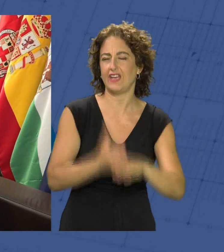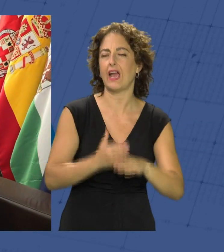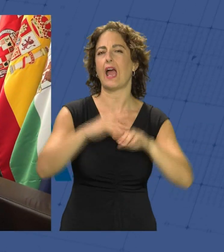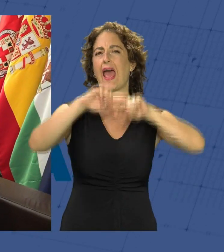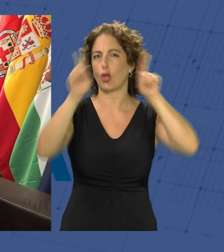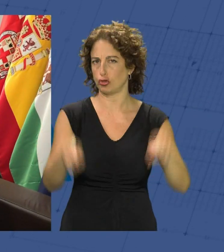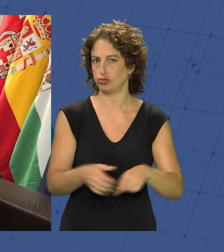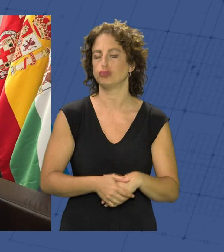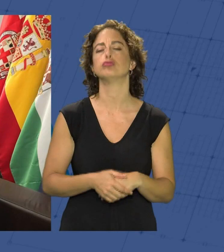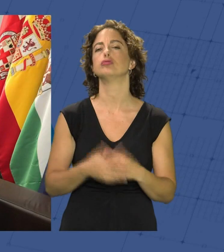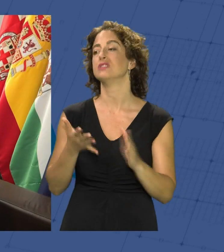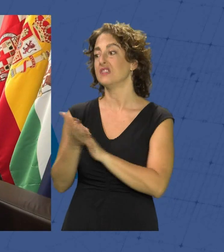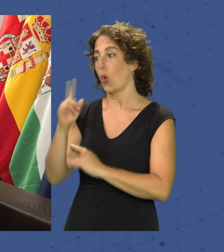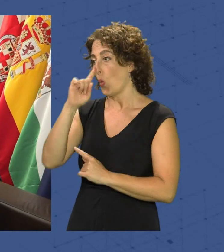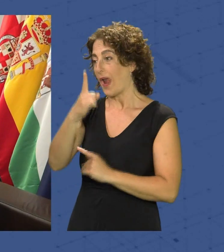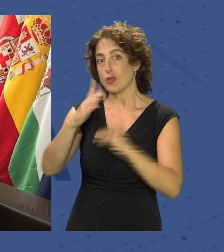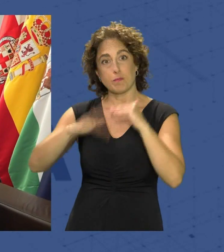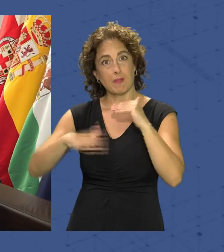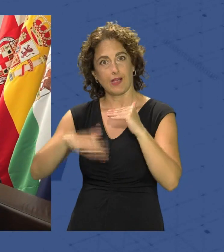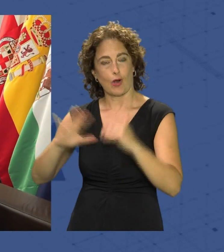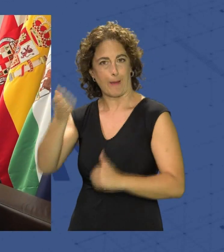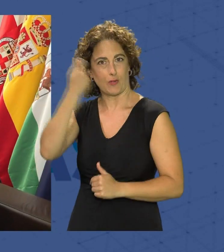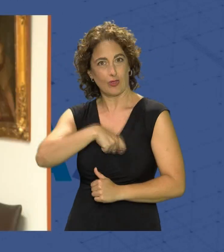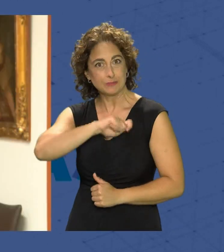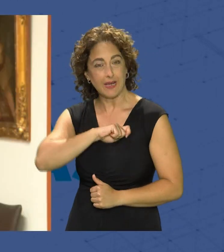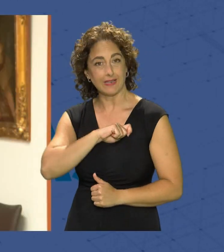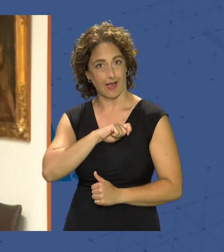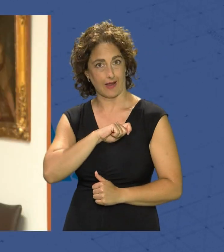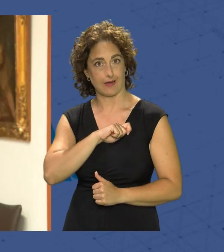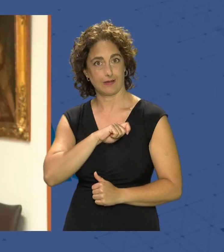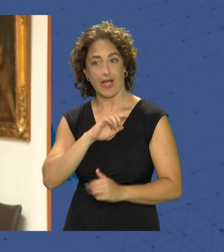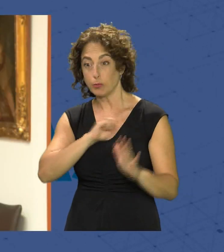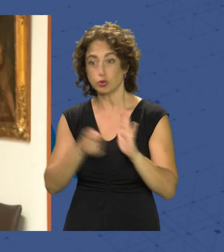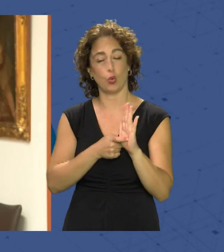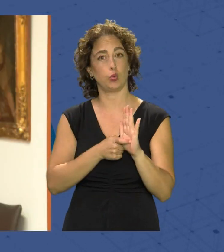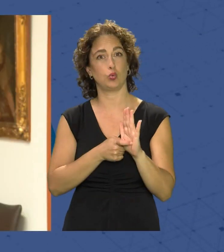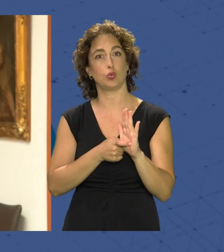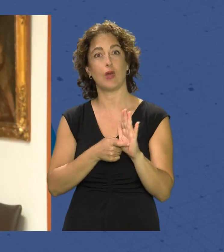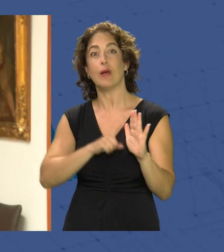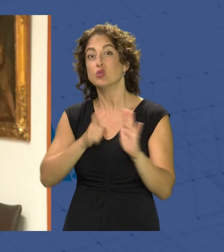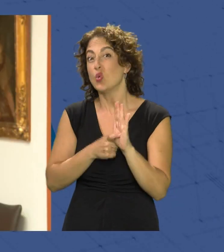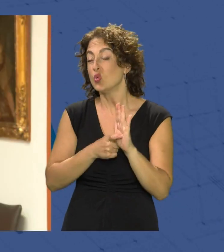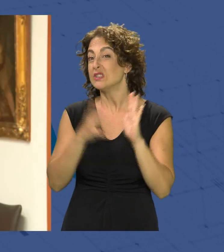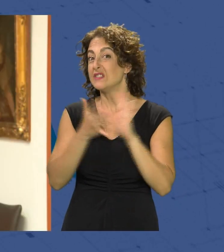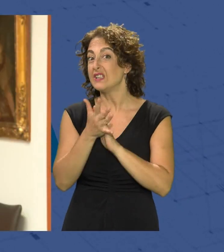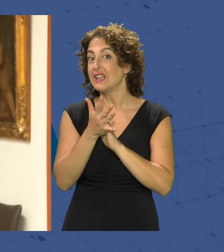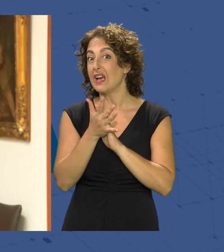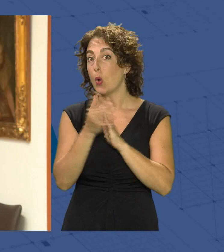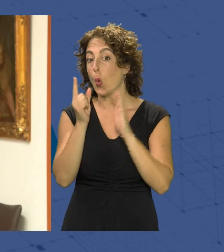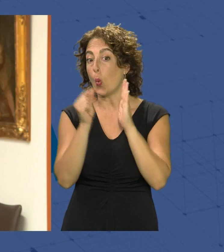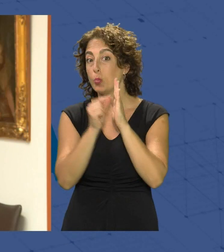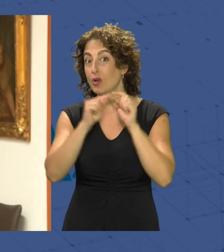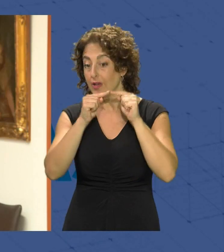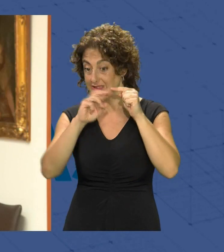ha conseguido que en menos de un año se quede campeón de España absoluto no es solo absoluto es que se quedó con un punto de